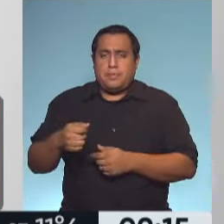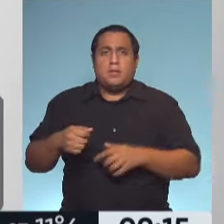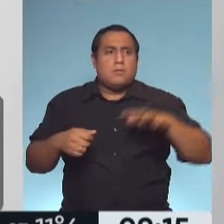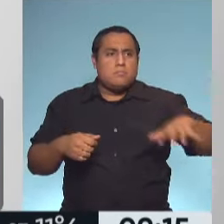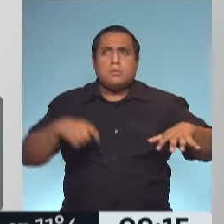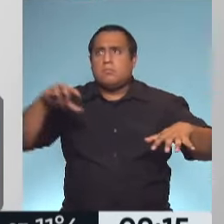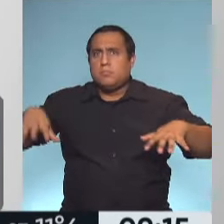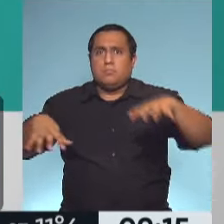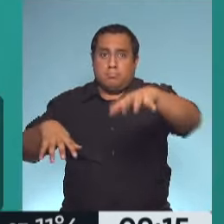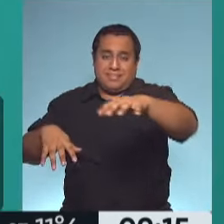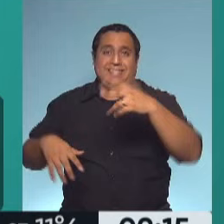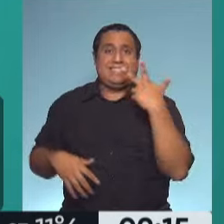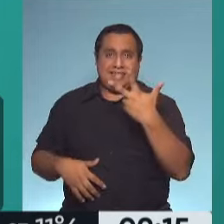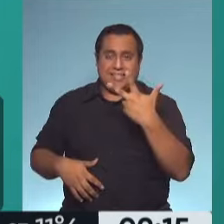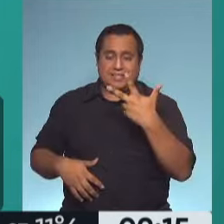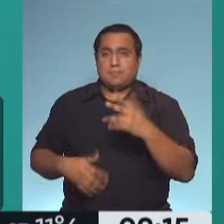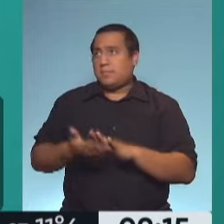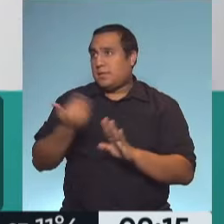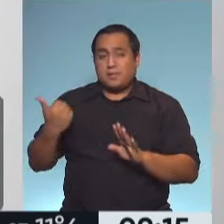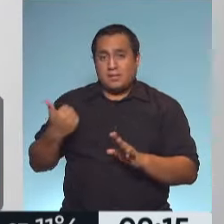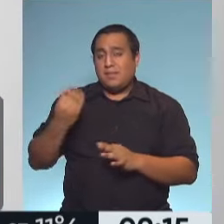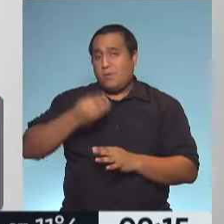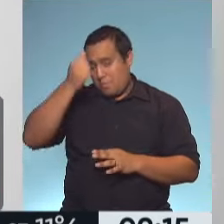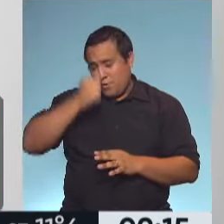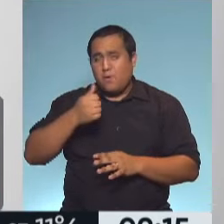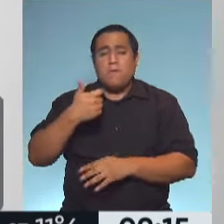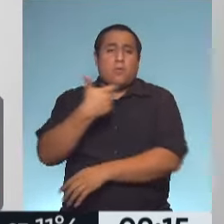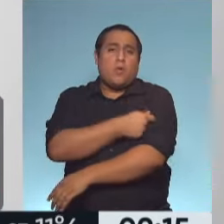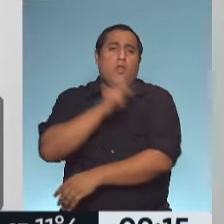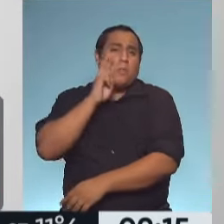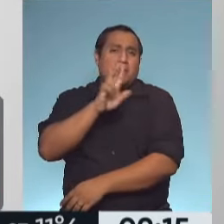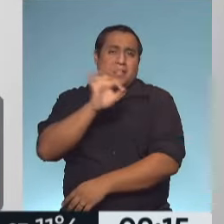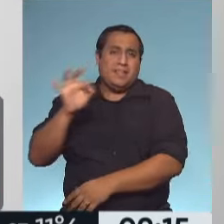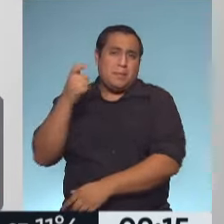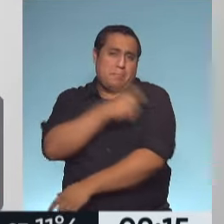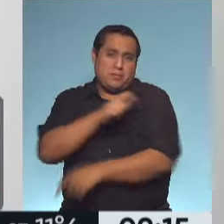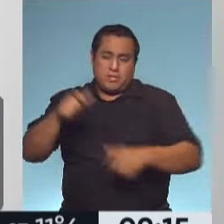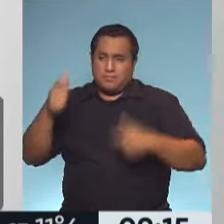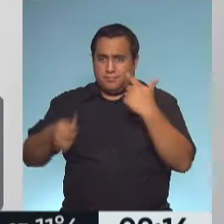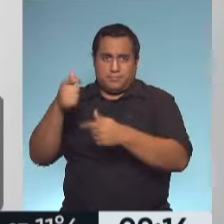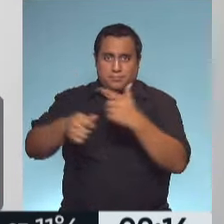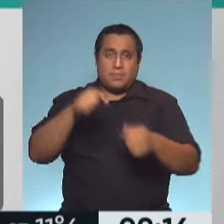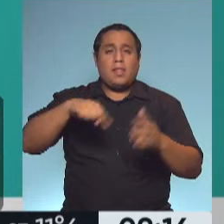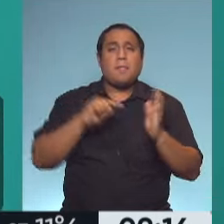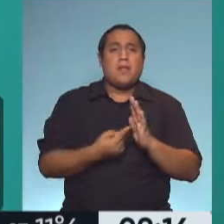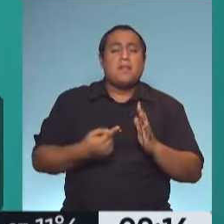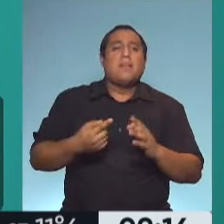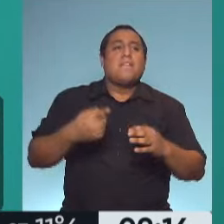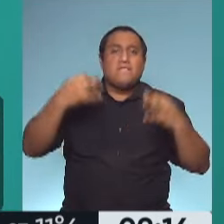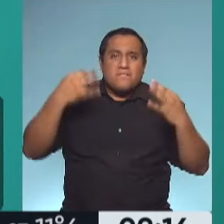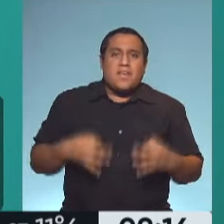capital. El último fin de semana vacunamos 2.500 personas. Desde que la ciudad de Buenos Aires mejoró el funcionamiento del turnero